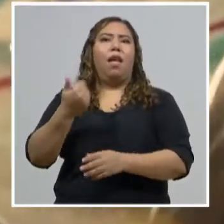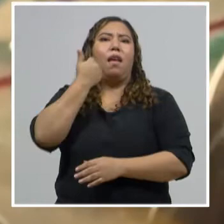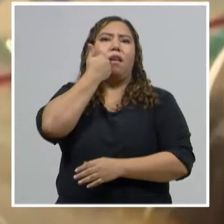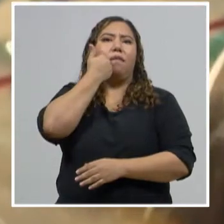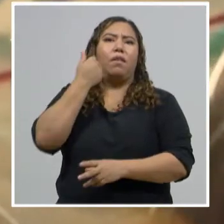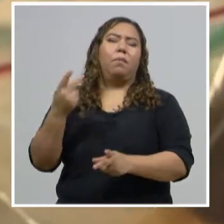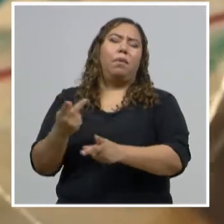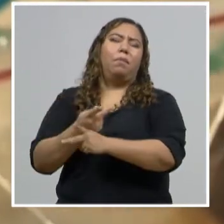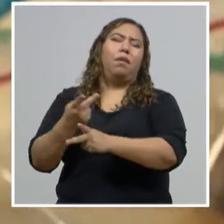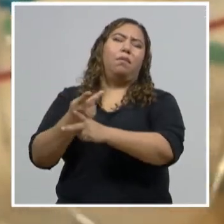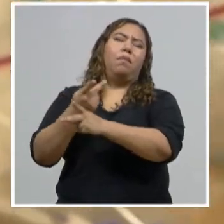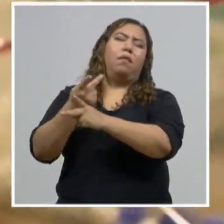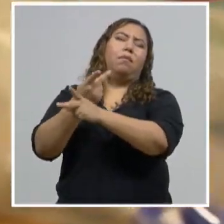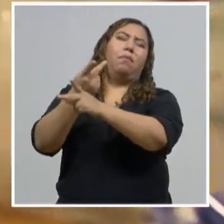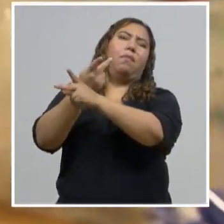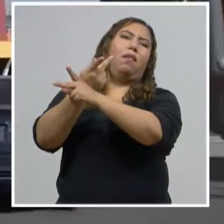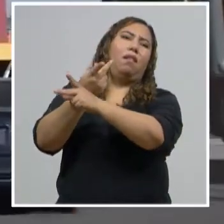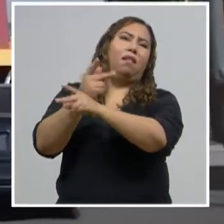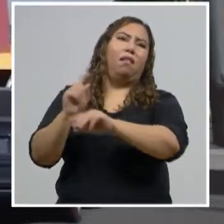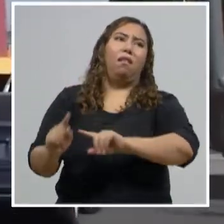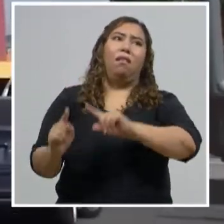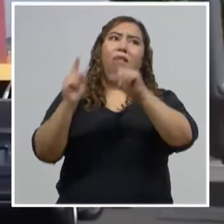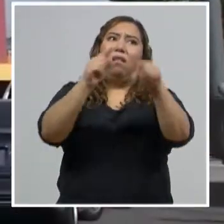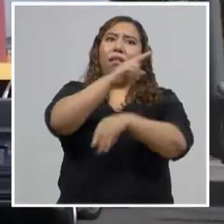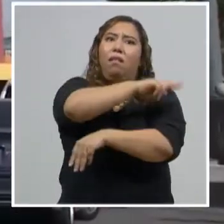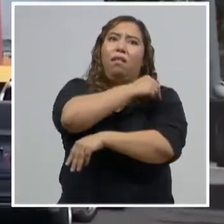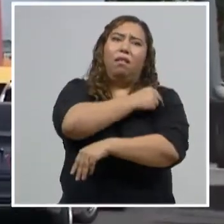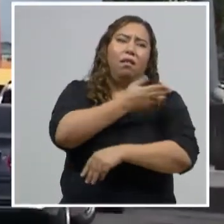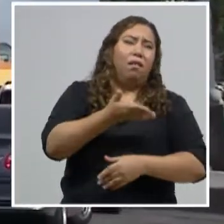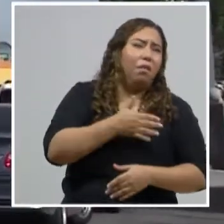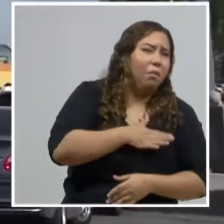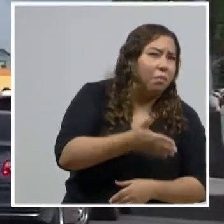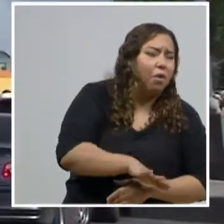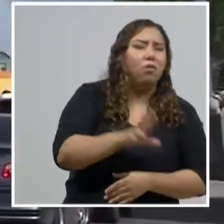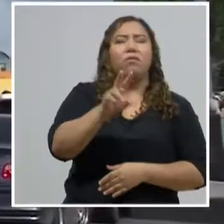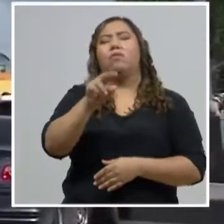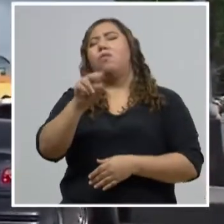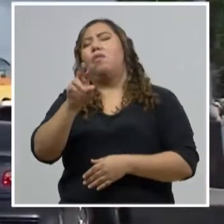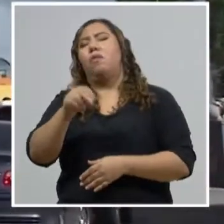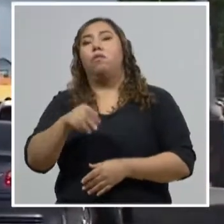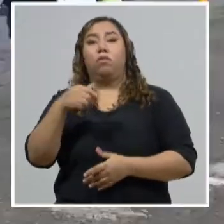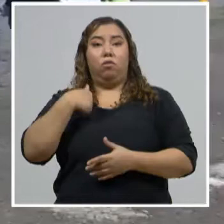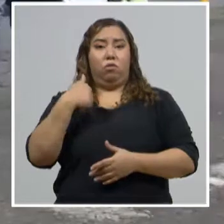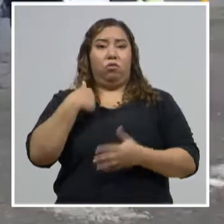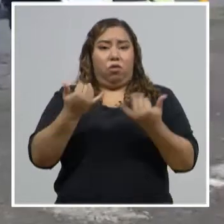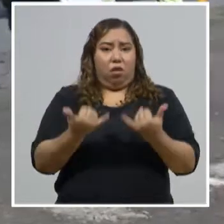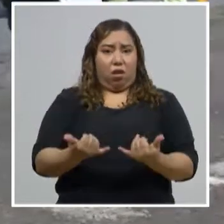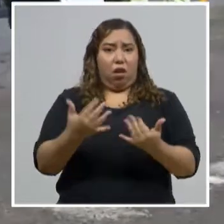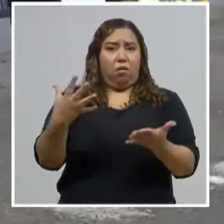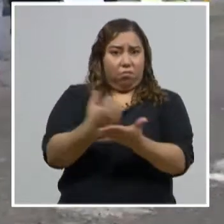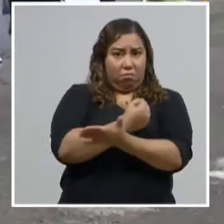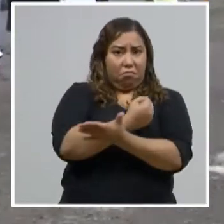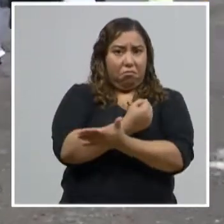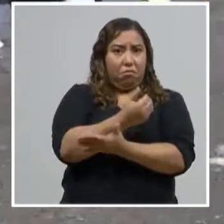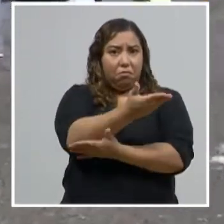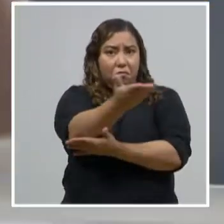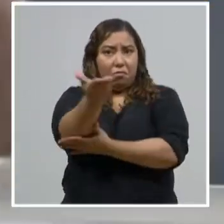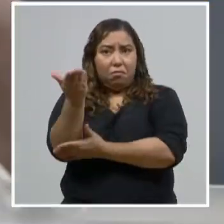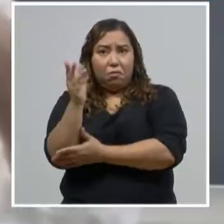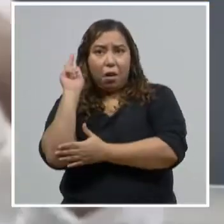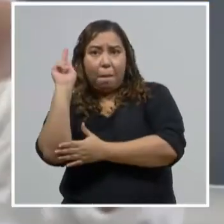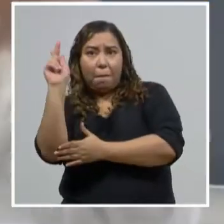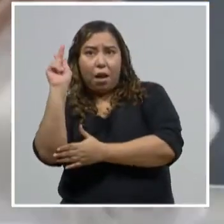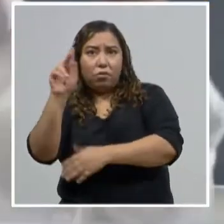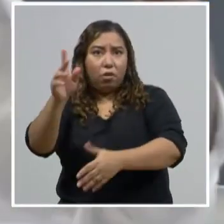y quisiera yo aprovechar para invitar a otros pastores de la ciudad capital, a otros pastores de San Pedro